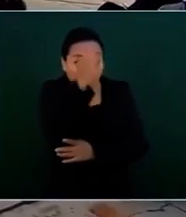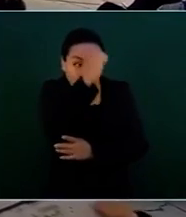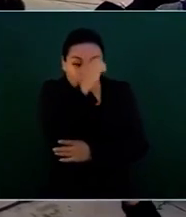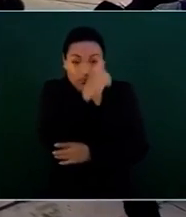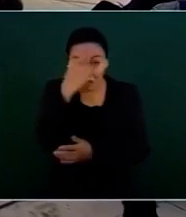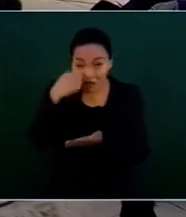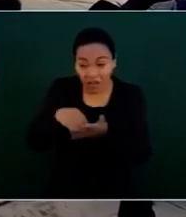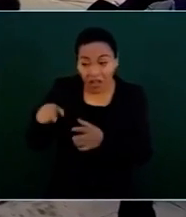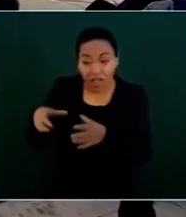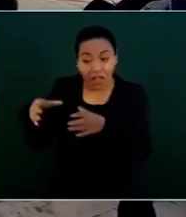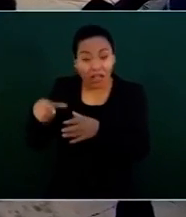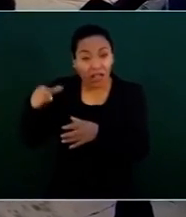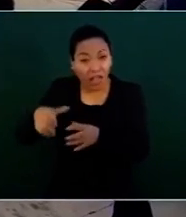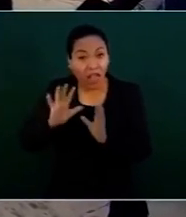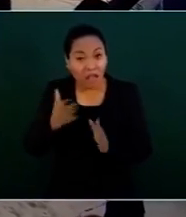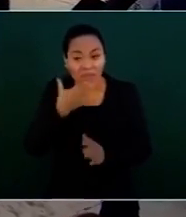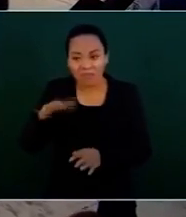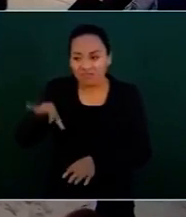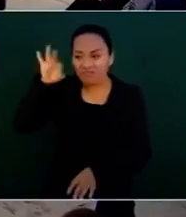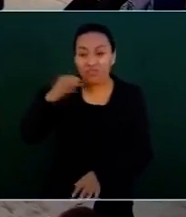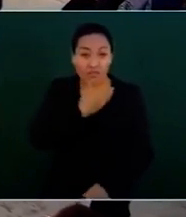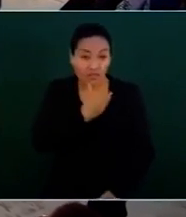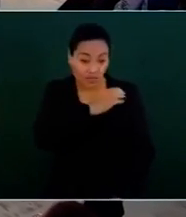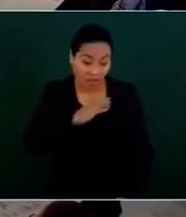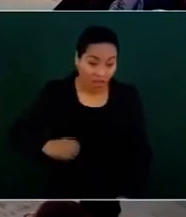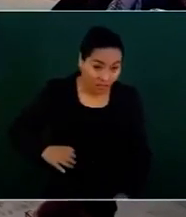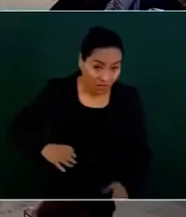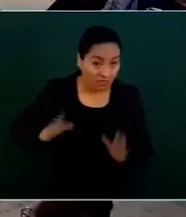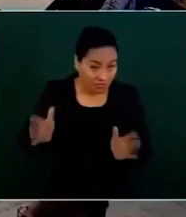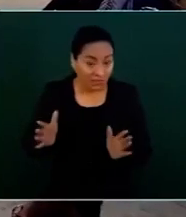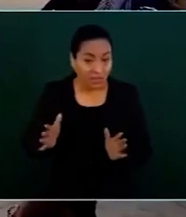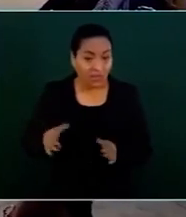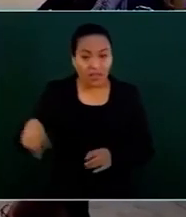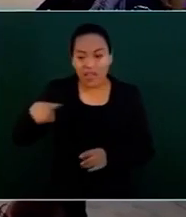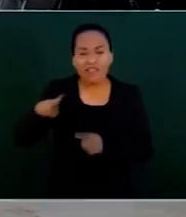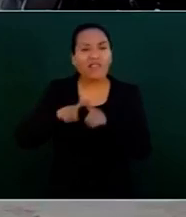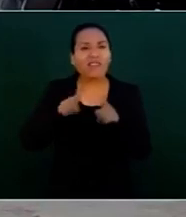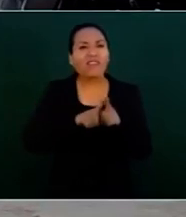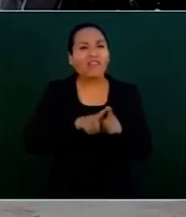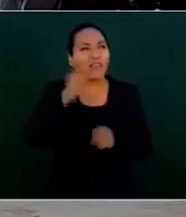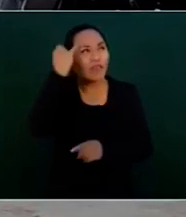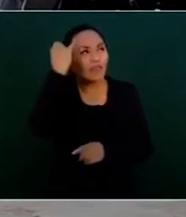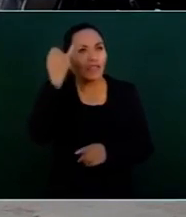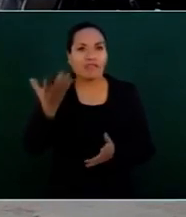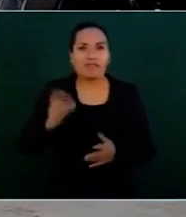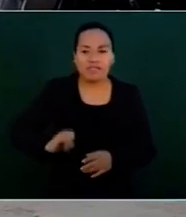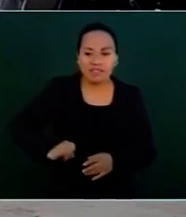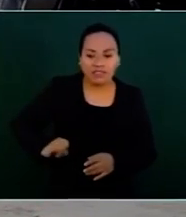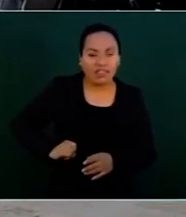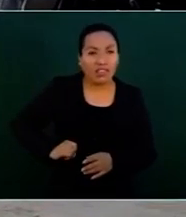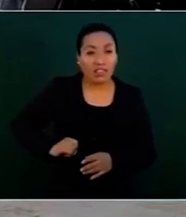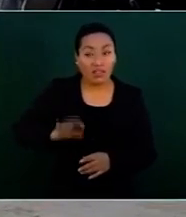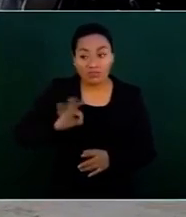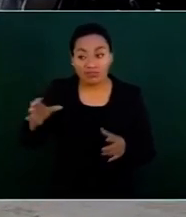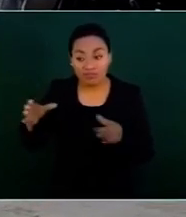acuerdo con tantos intereses? Si bien es una solo ideología, pero luego son distintos intereses, ¿podrán conseguir un solo candidato? No, no